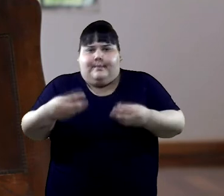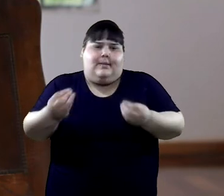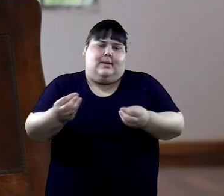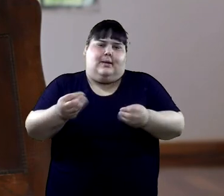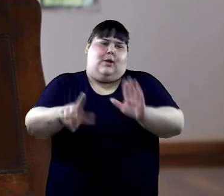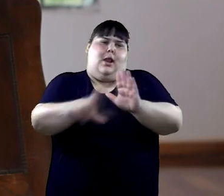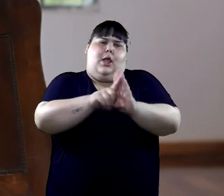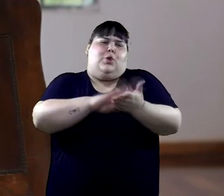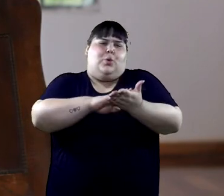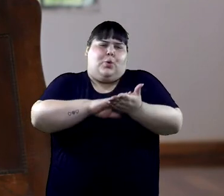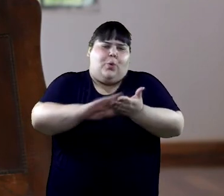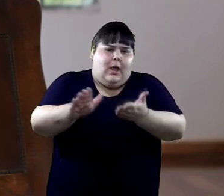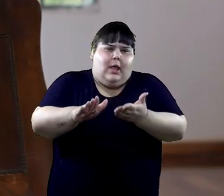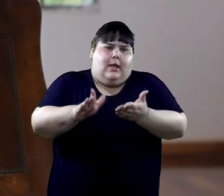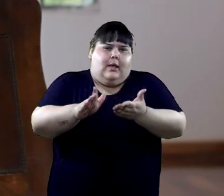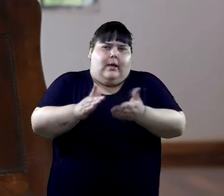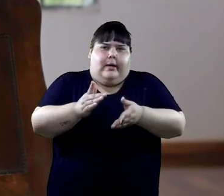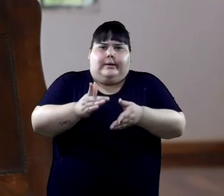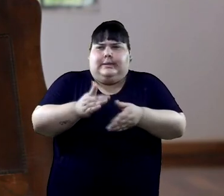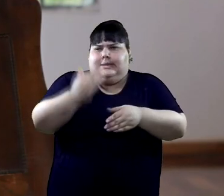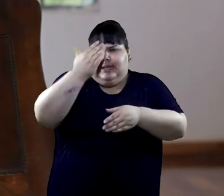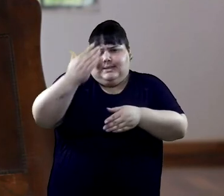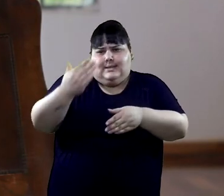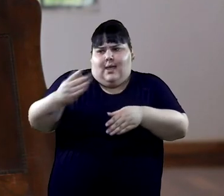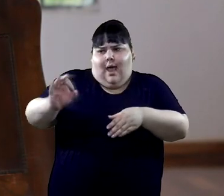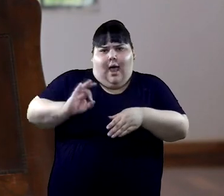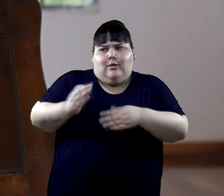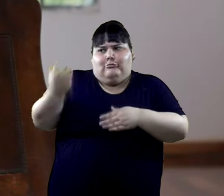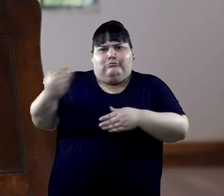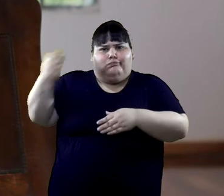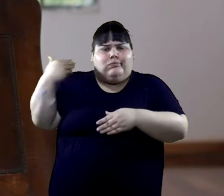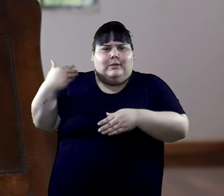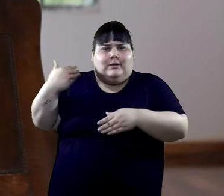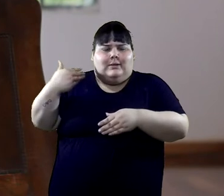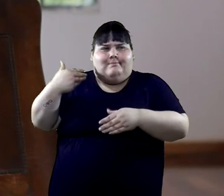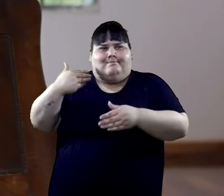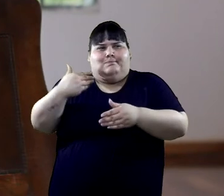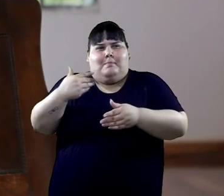es una ley de adolescente, tiene 15 años, o sea que todavía adolece.